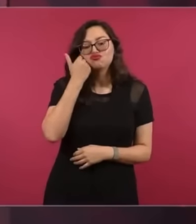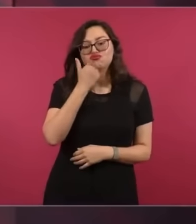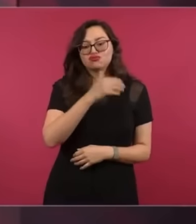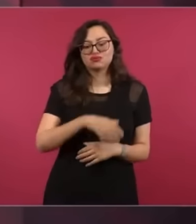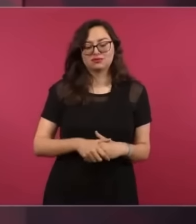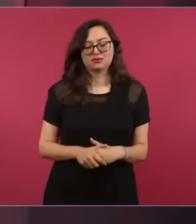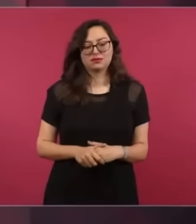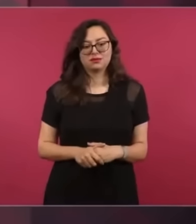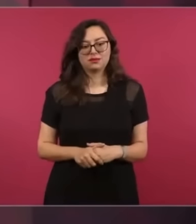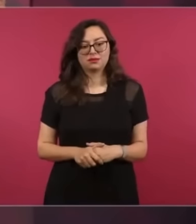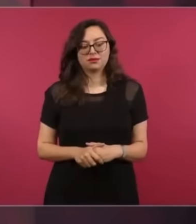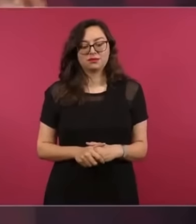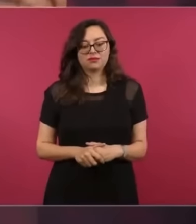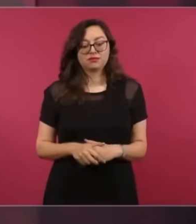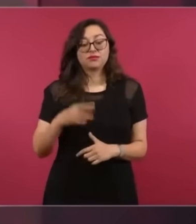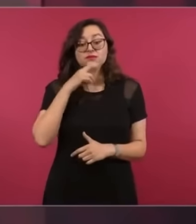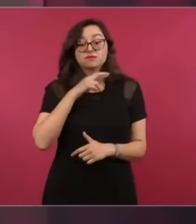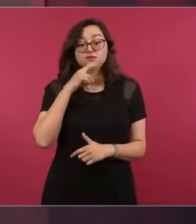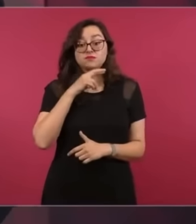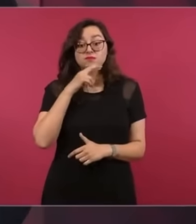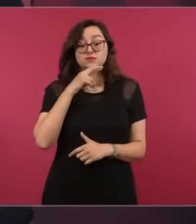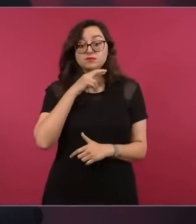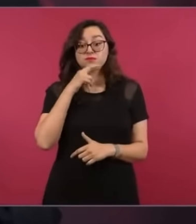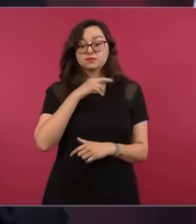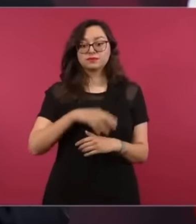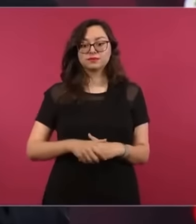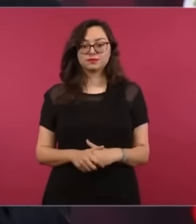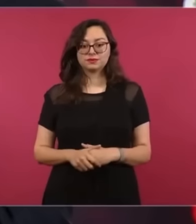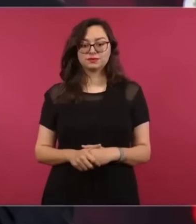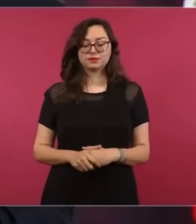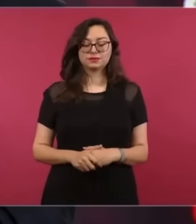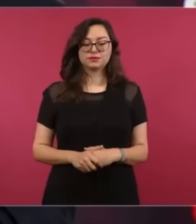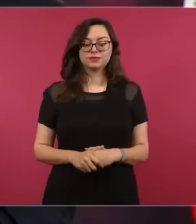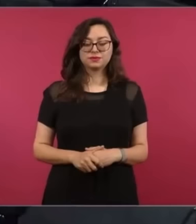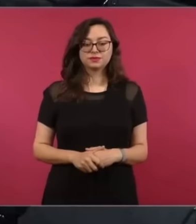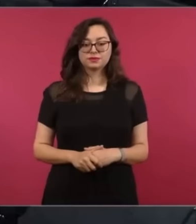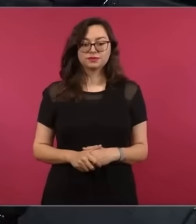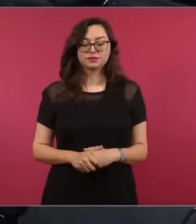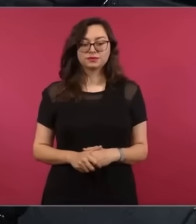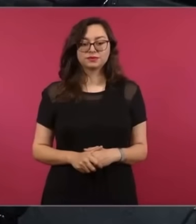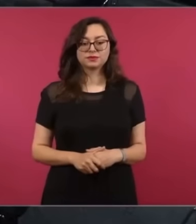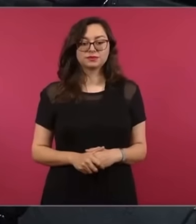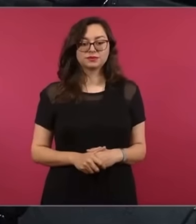se apuraron a